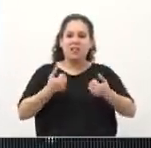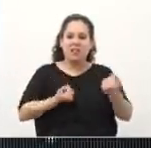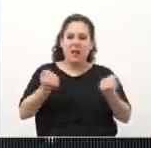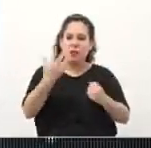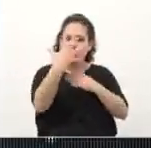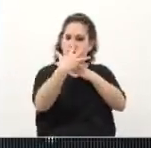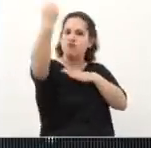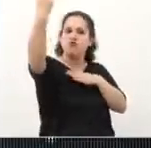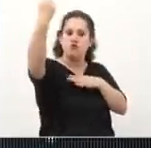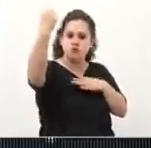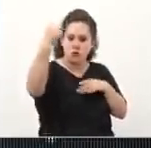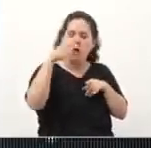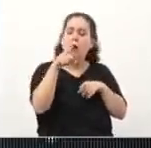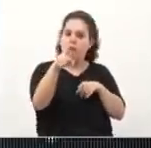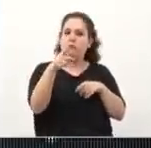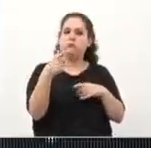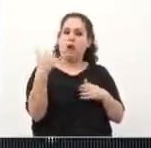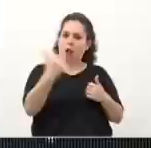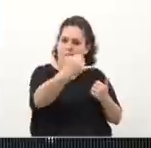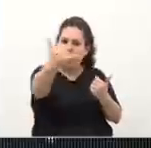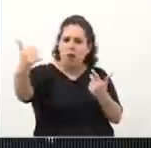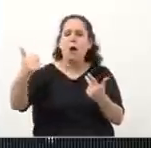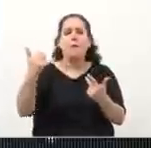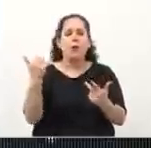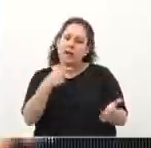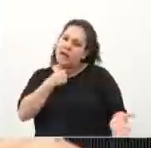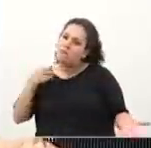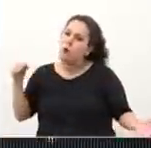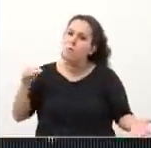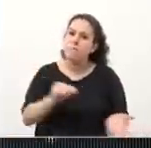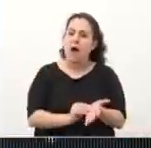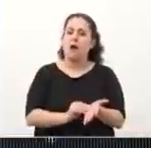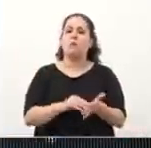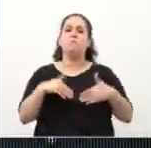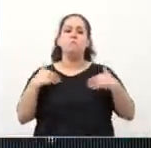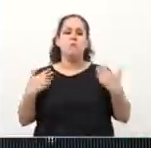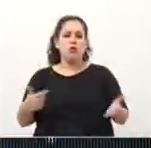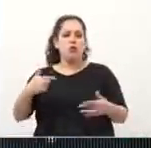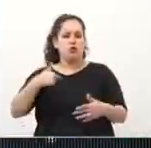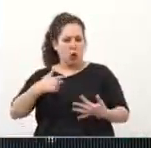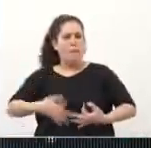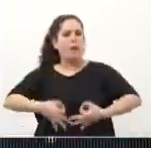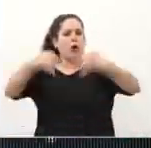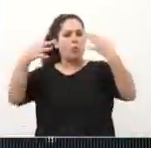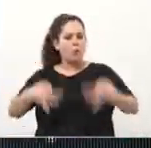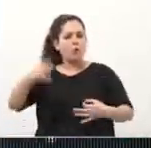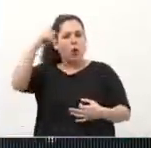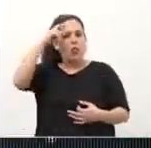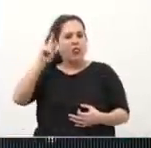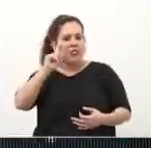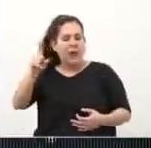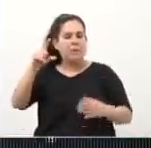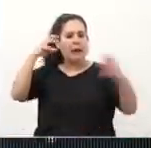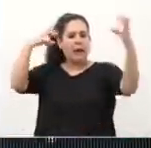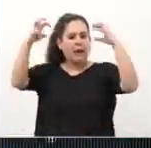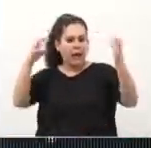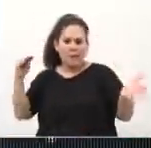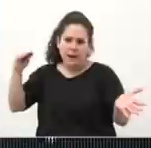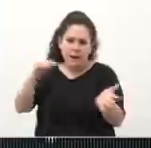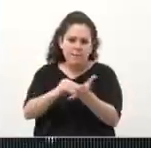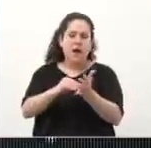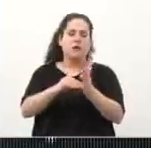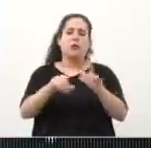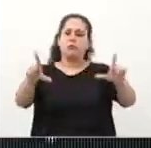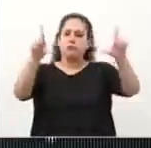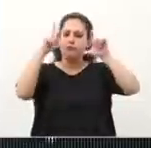cargo de la venta minorista de droga. Pero tenemos que ir por más. Por eso, yo me comprometo a sumar 10.000 cámaras más con reconocimiento